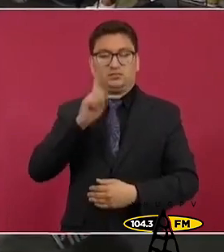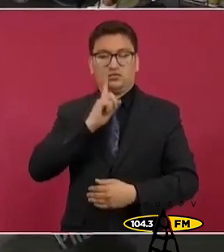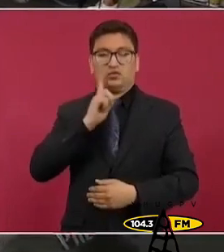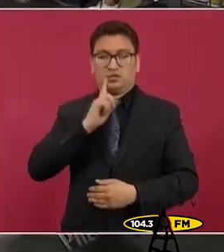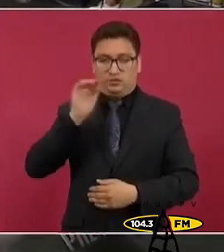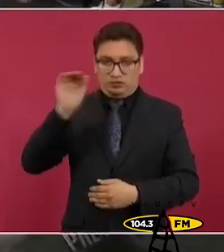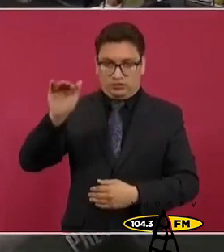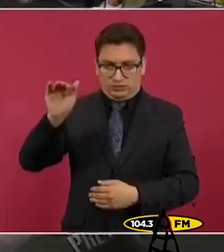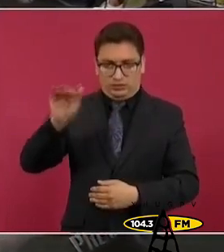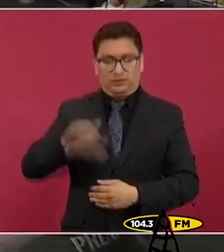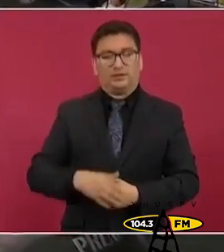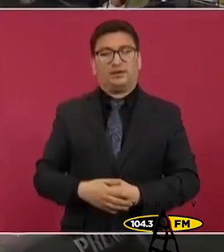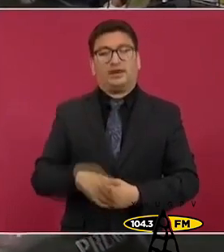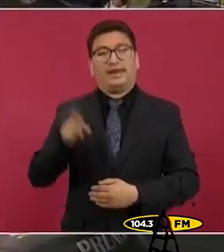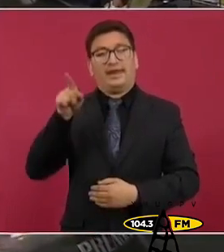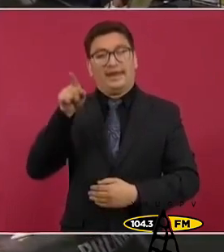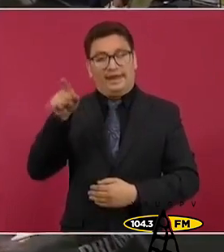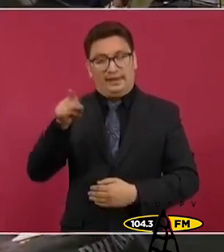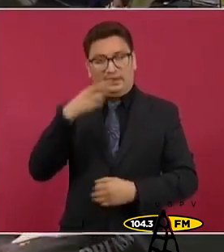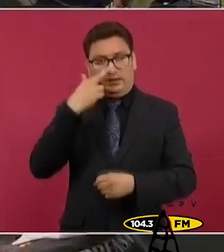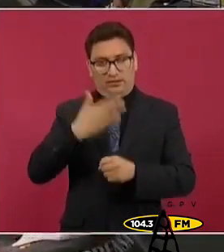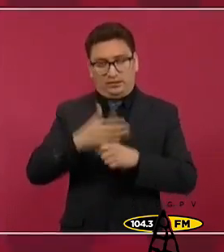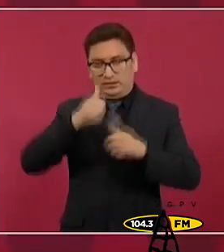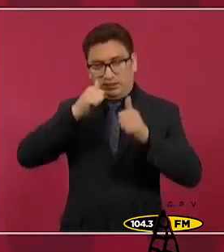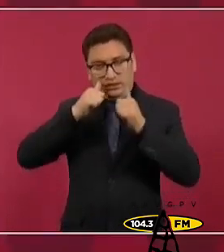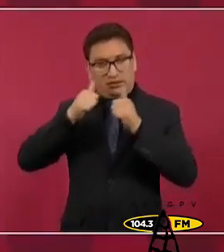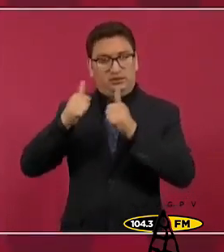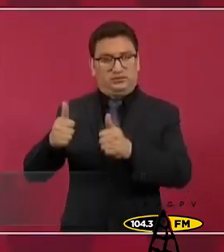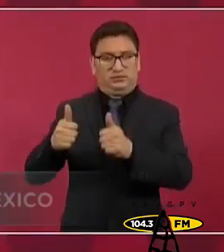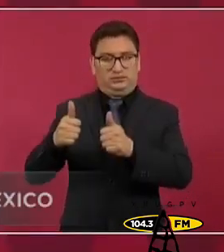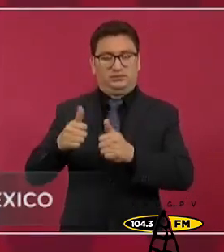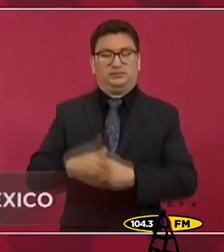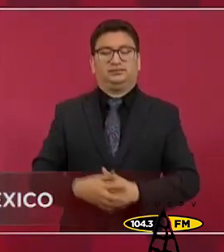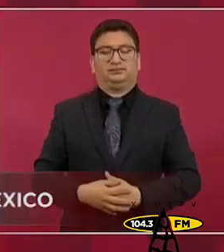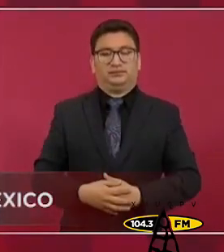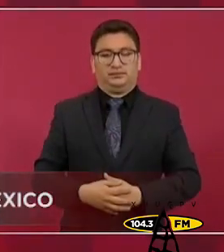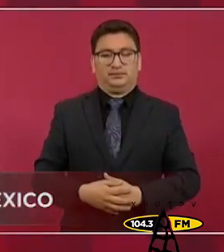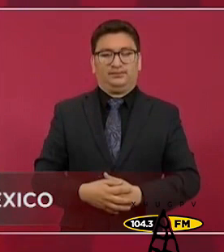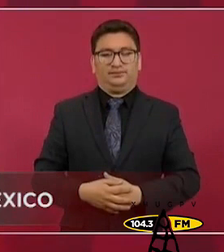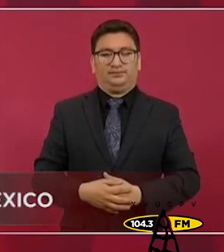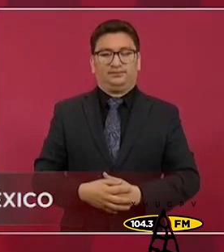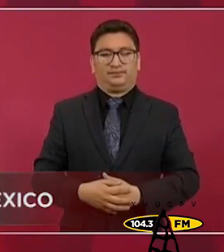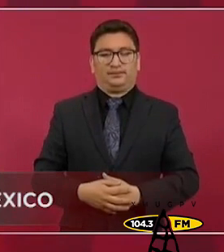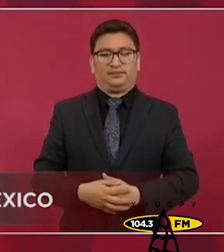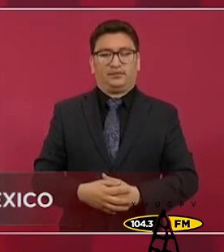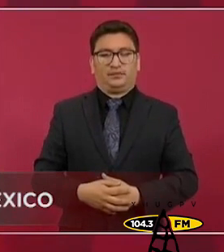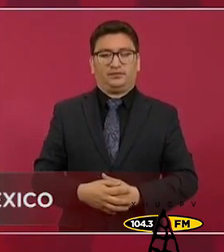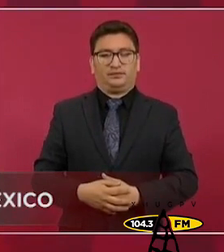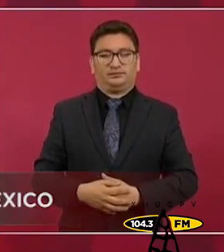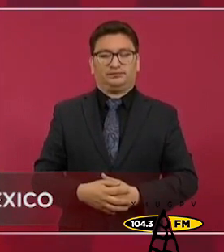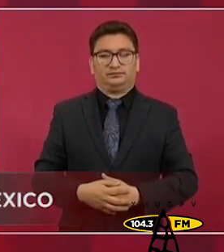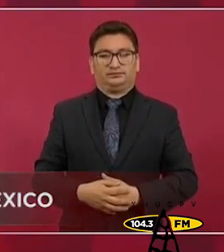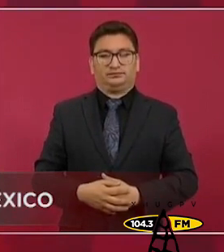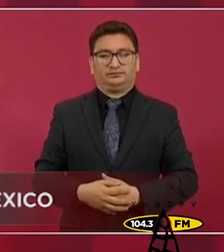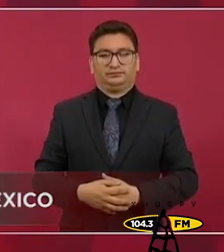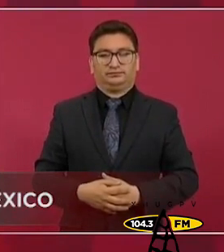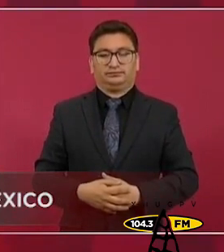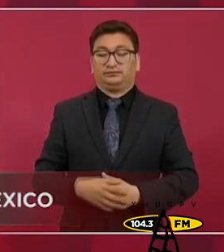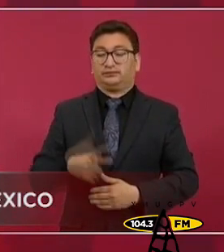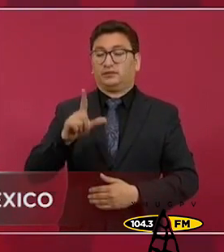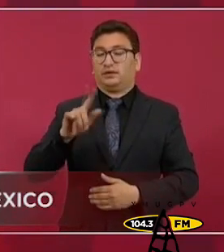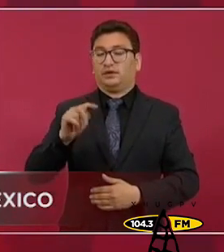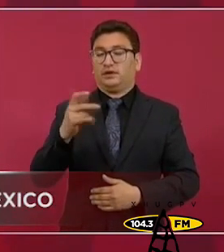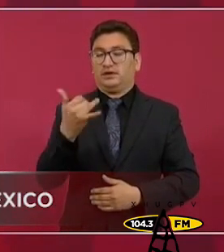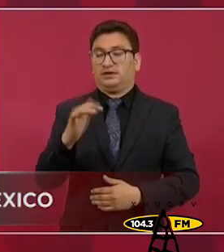que atienda este asunto y establecer a